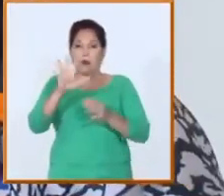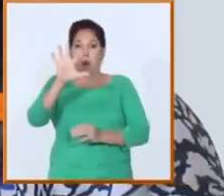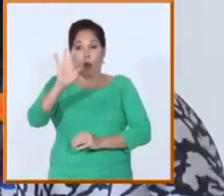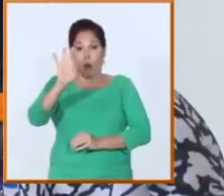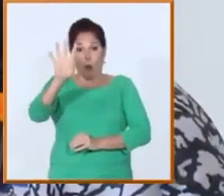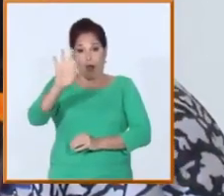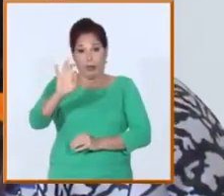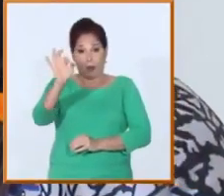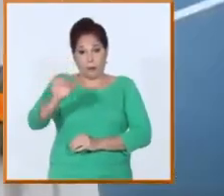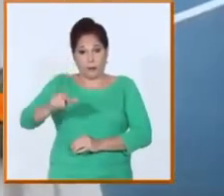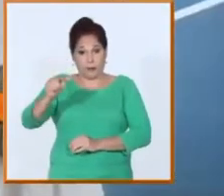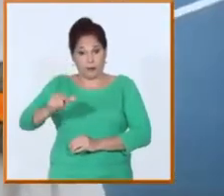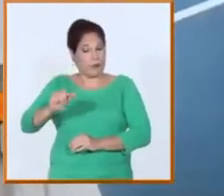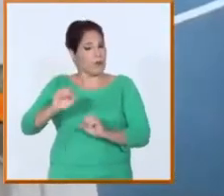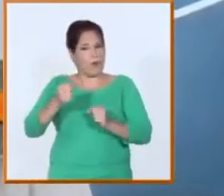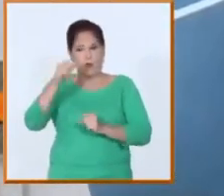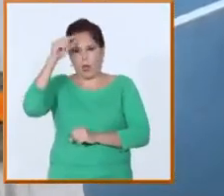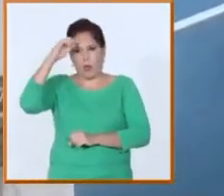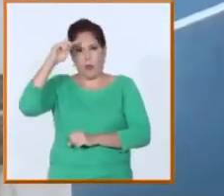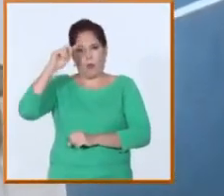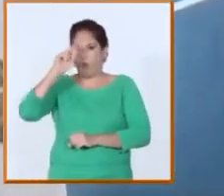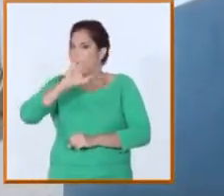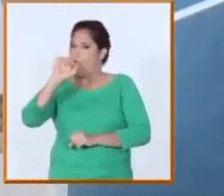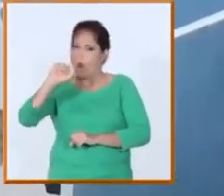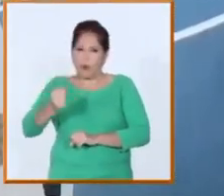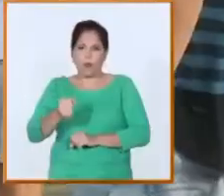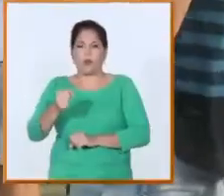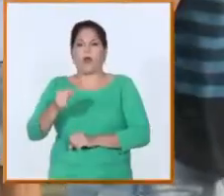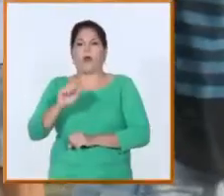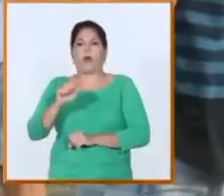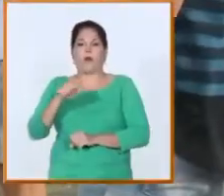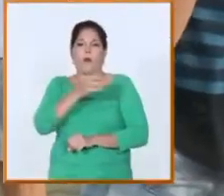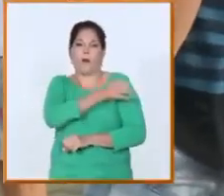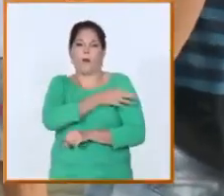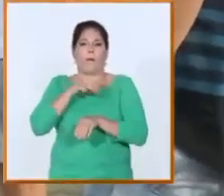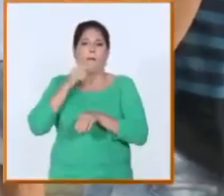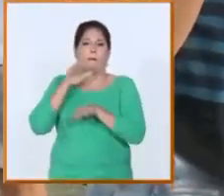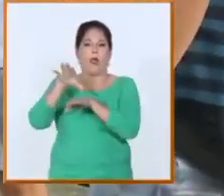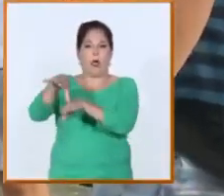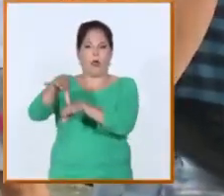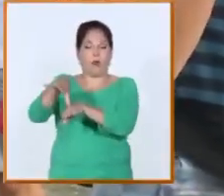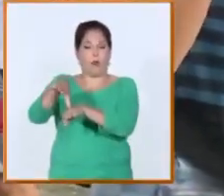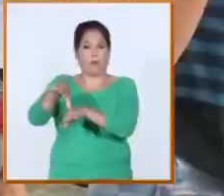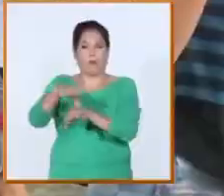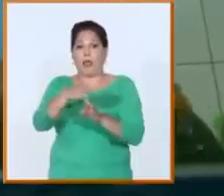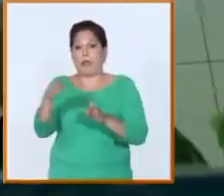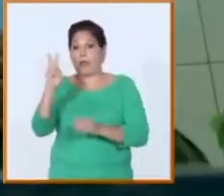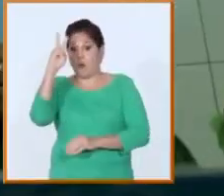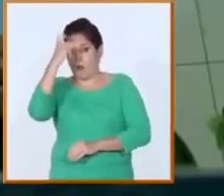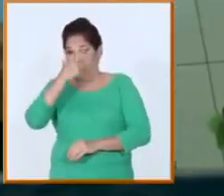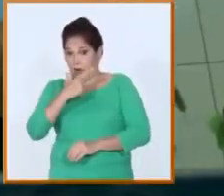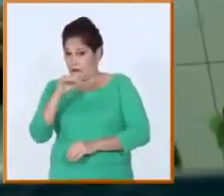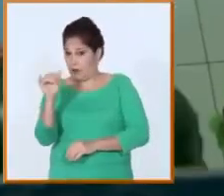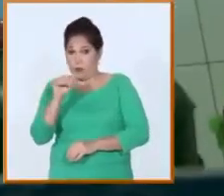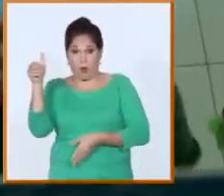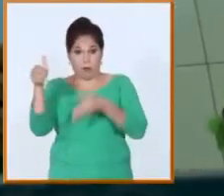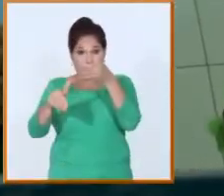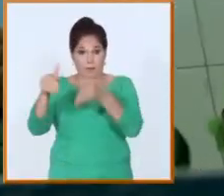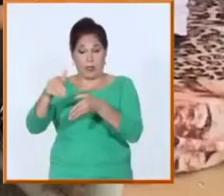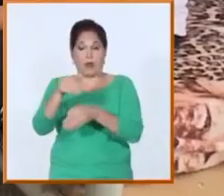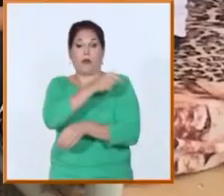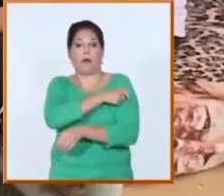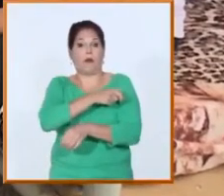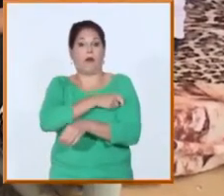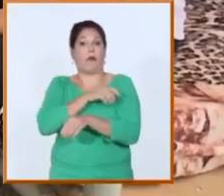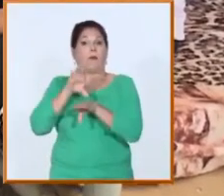% son estudiantes becados y abarca todo el territorio de la provincia hasta Ciego de Ávila esto nos obliga o nos